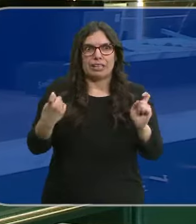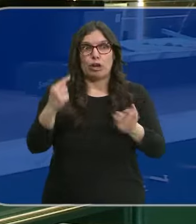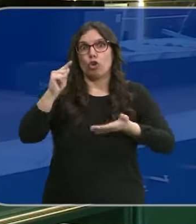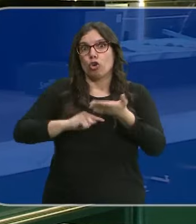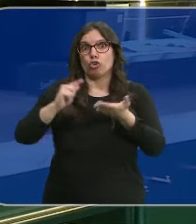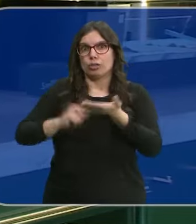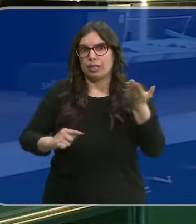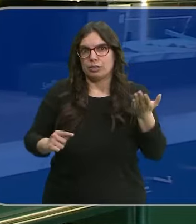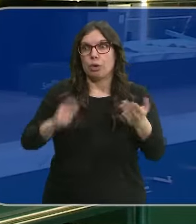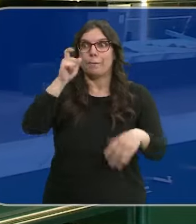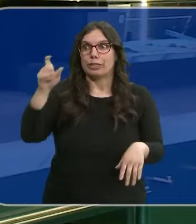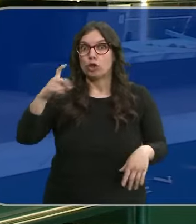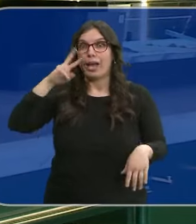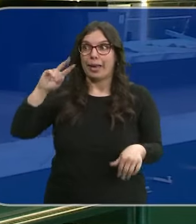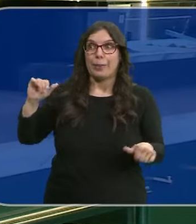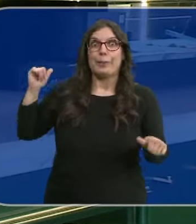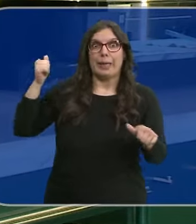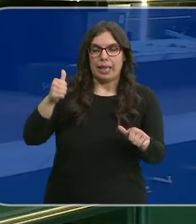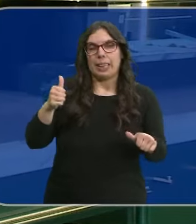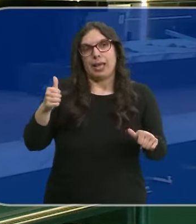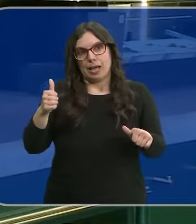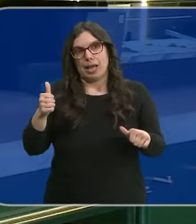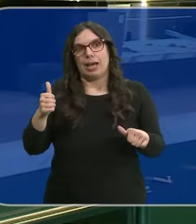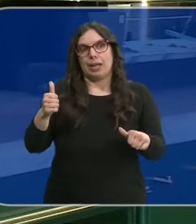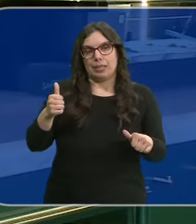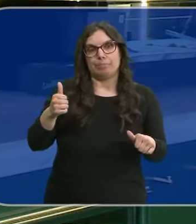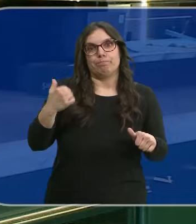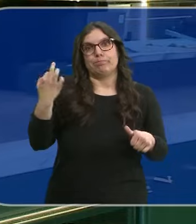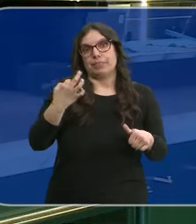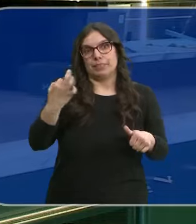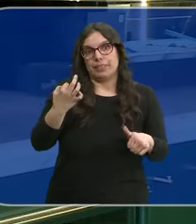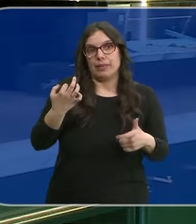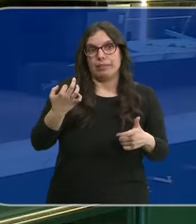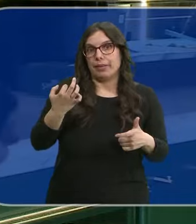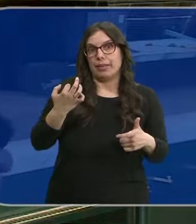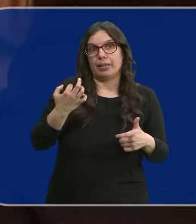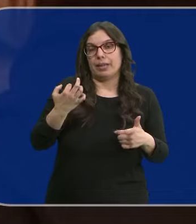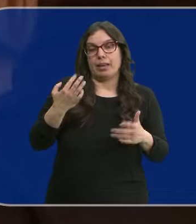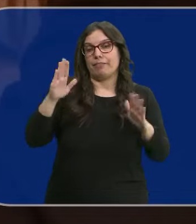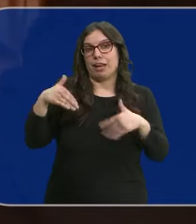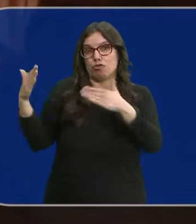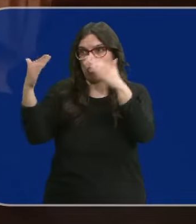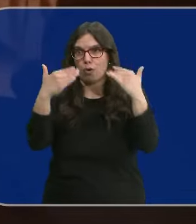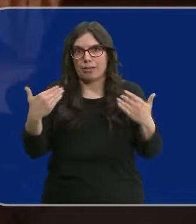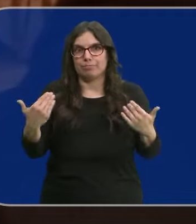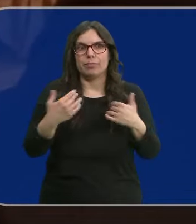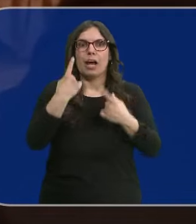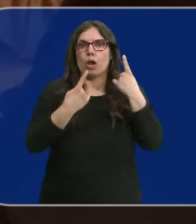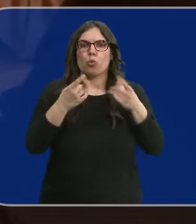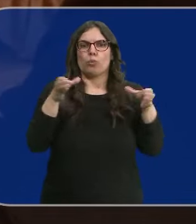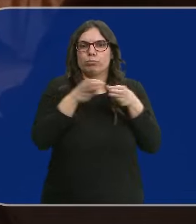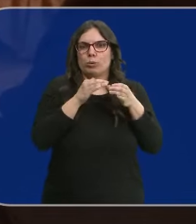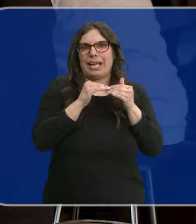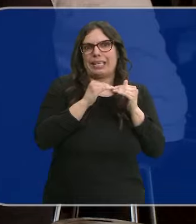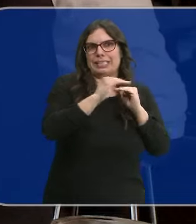contratación de gente con experiencia, al fin y al cabo, pues te tienes que ir a gente que nunca ha trabajado. Muchos ya mantienen una plantilla